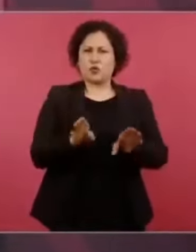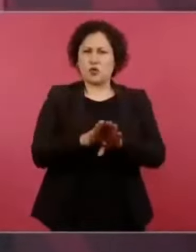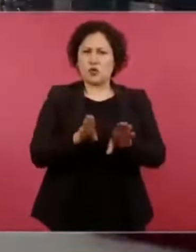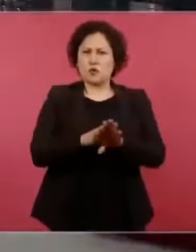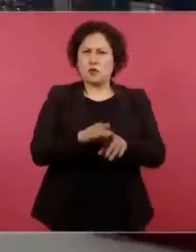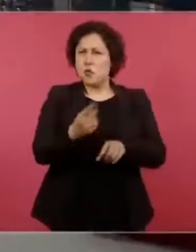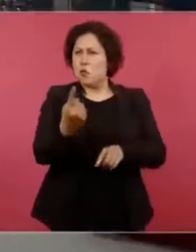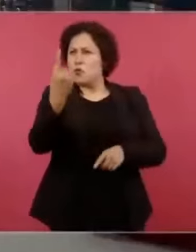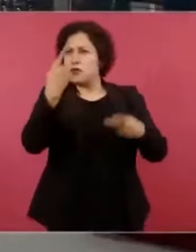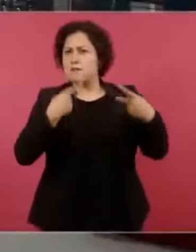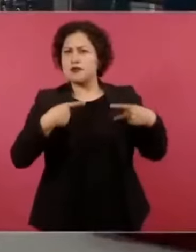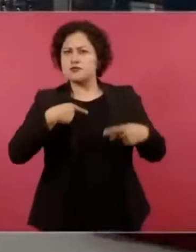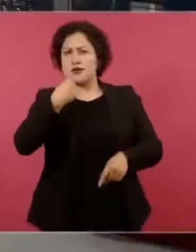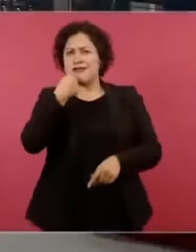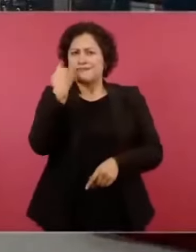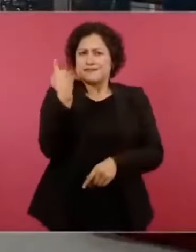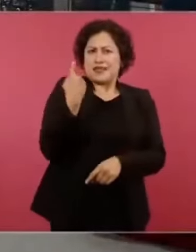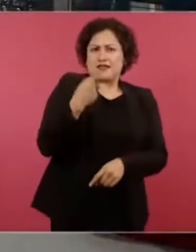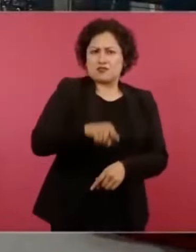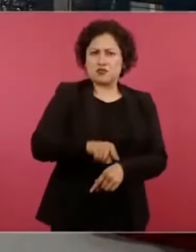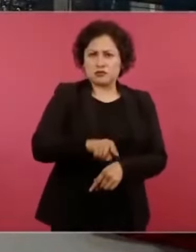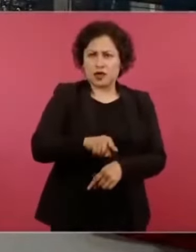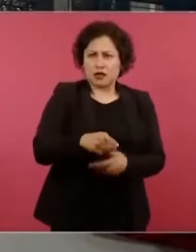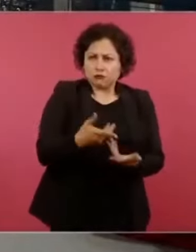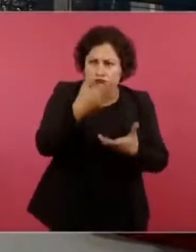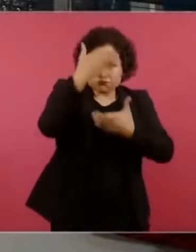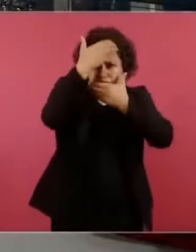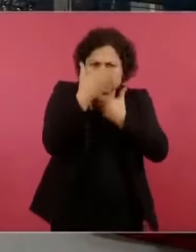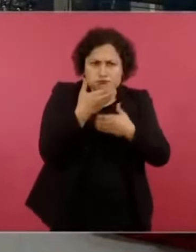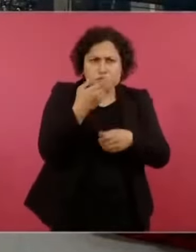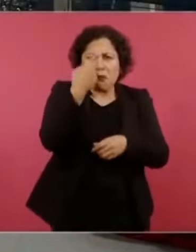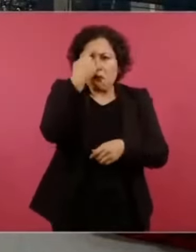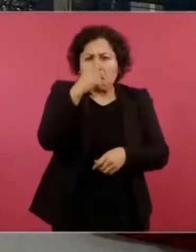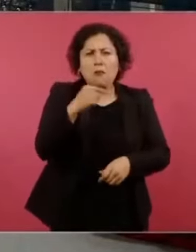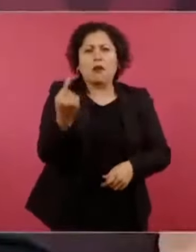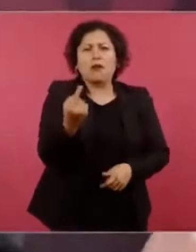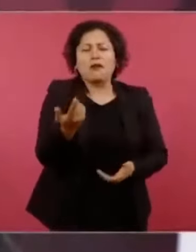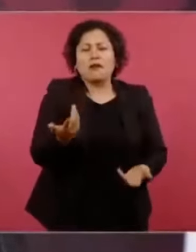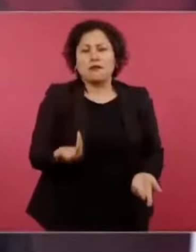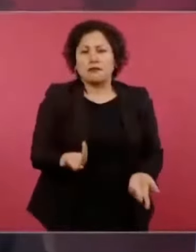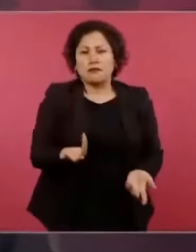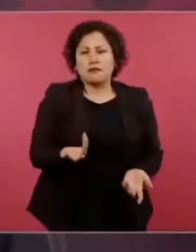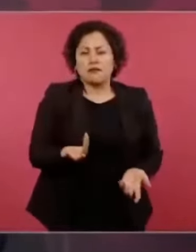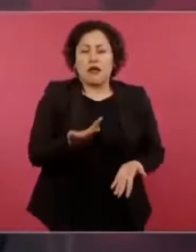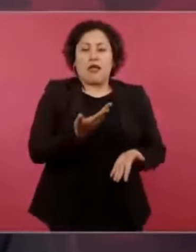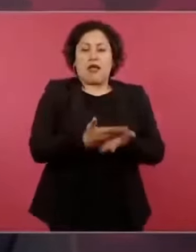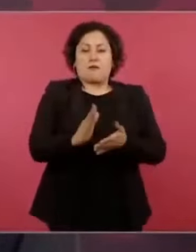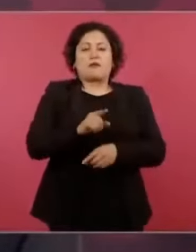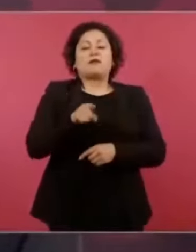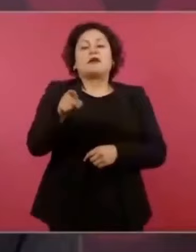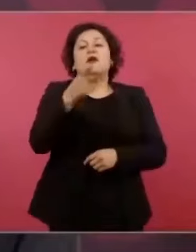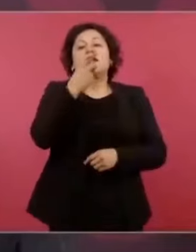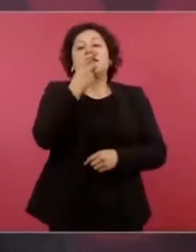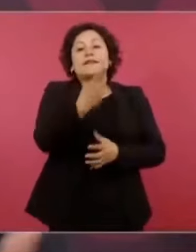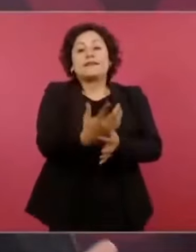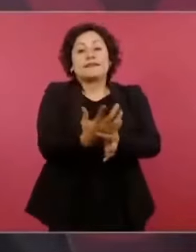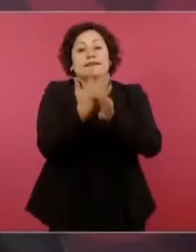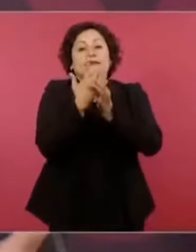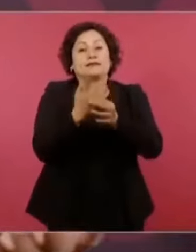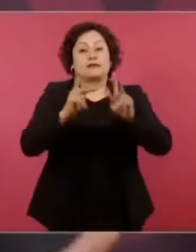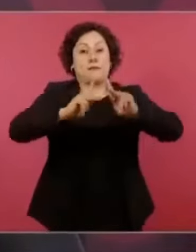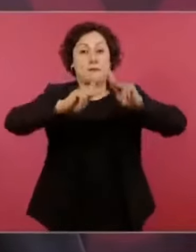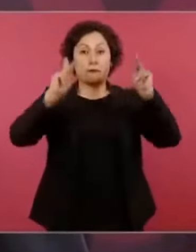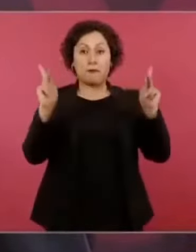Y además dicen ahí que es pacífico, pues es